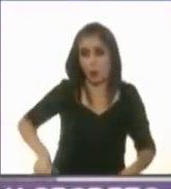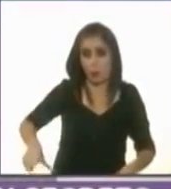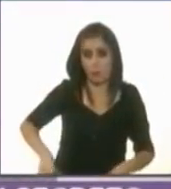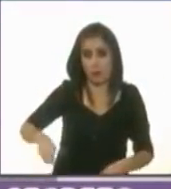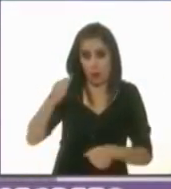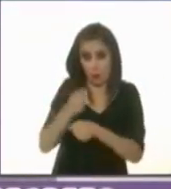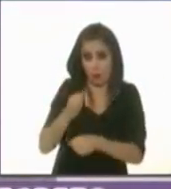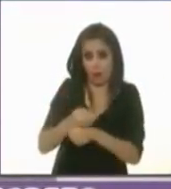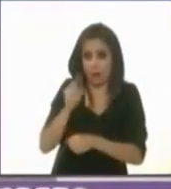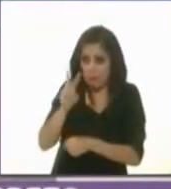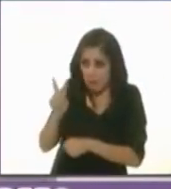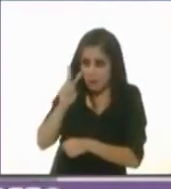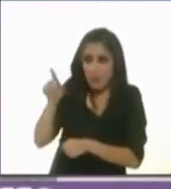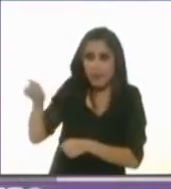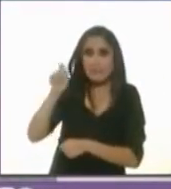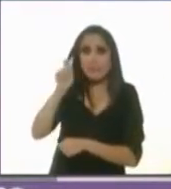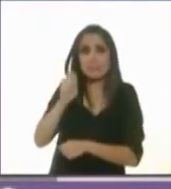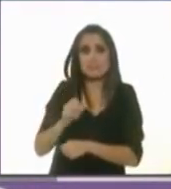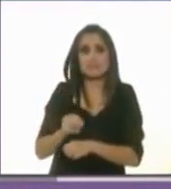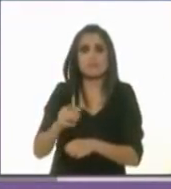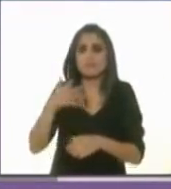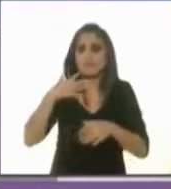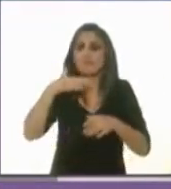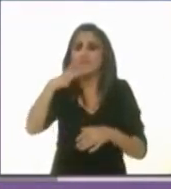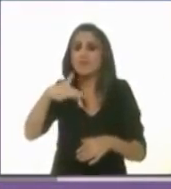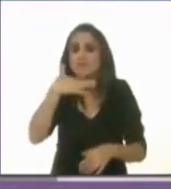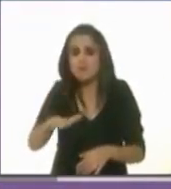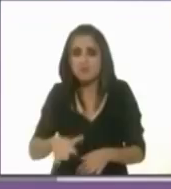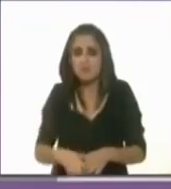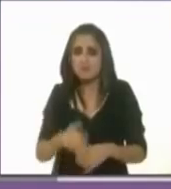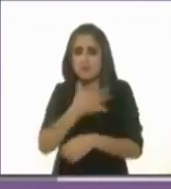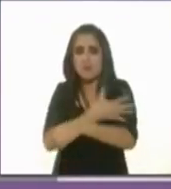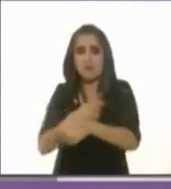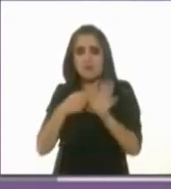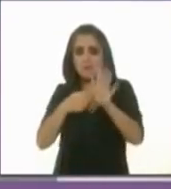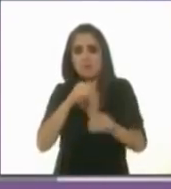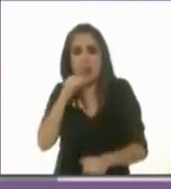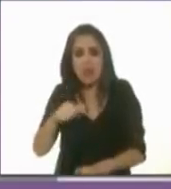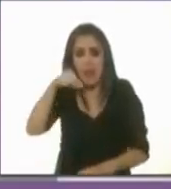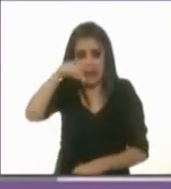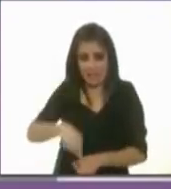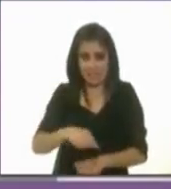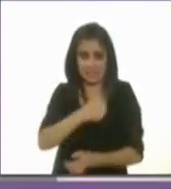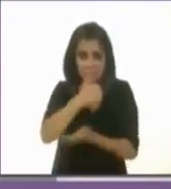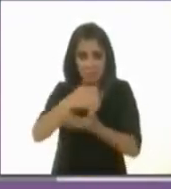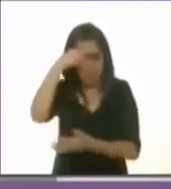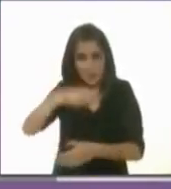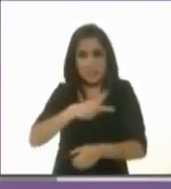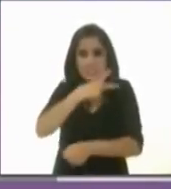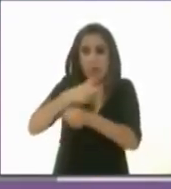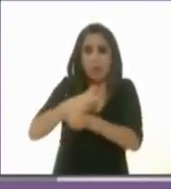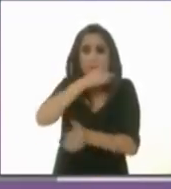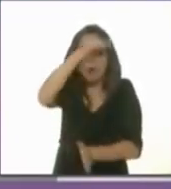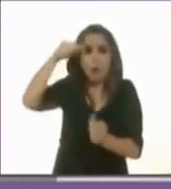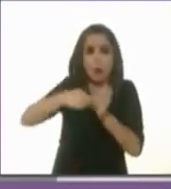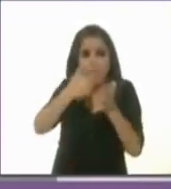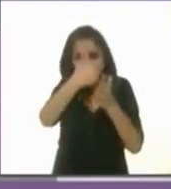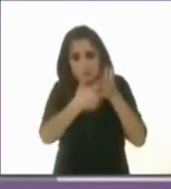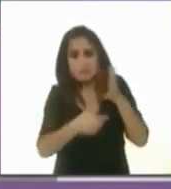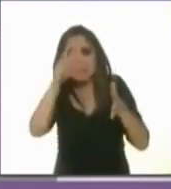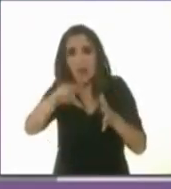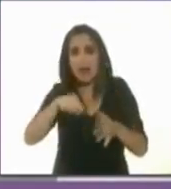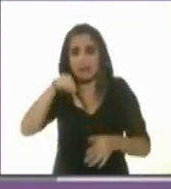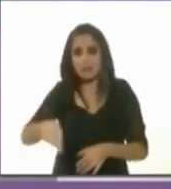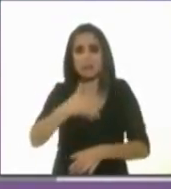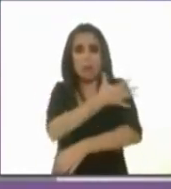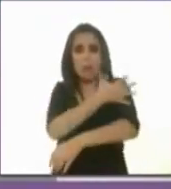públicas de la ciudad son opacas. La Ciudad de México es la segunda entidad federativa calificada como menor transparente en